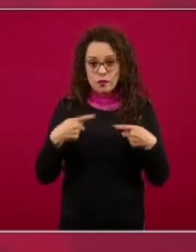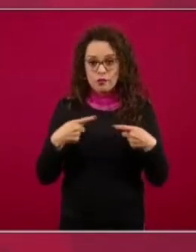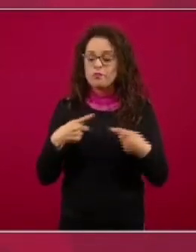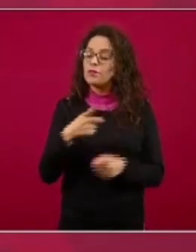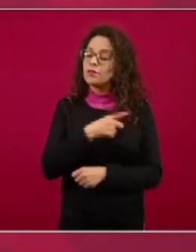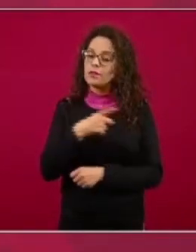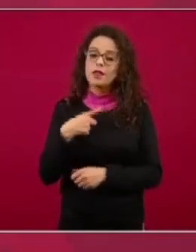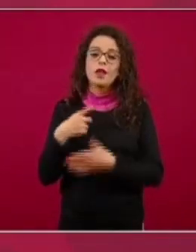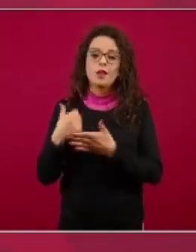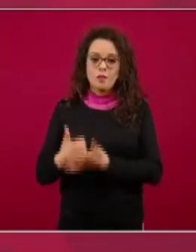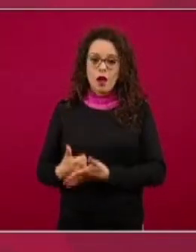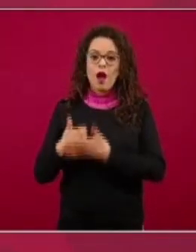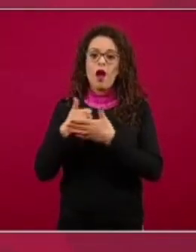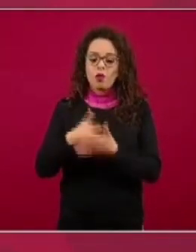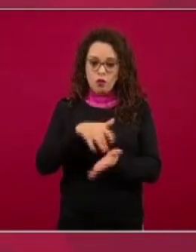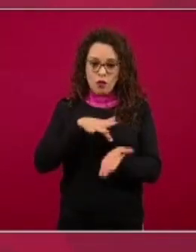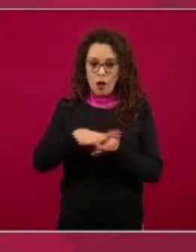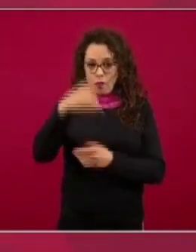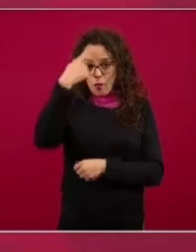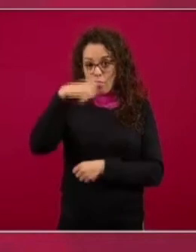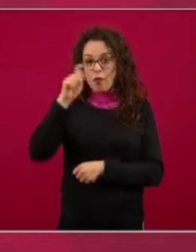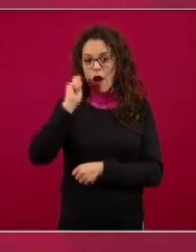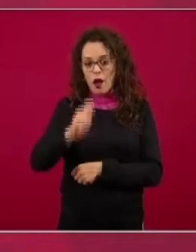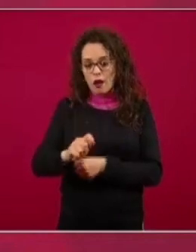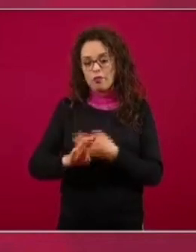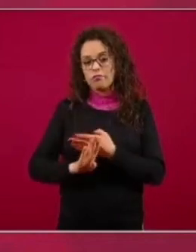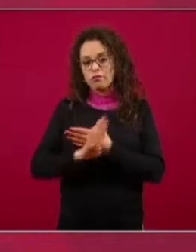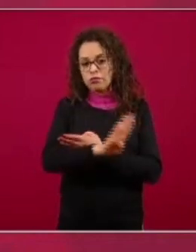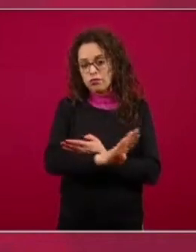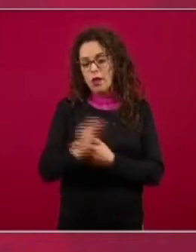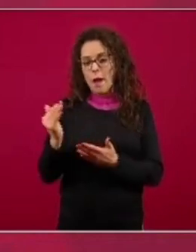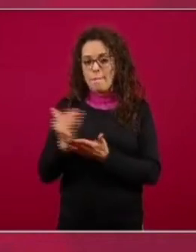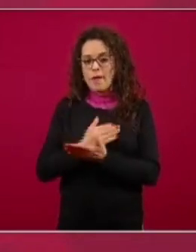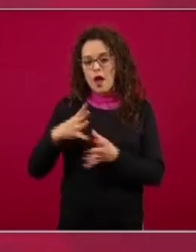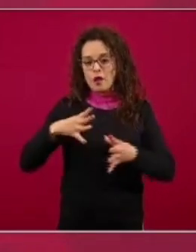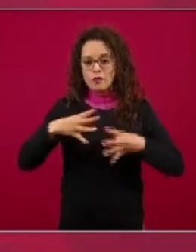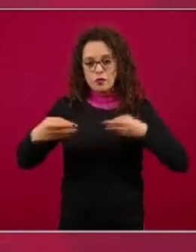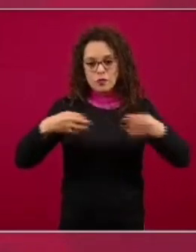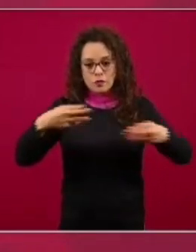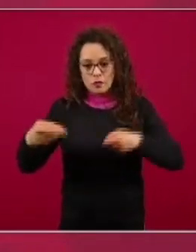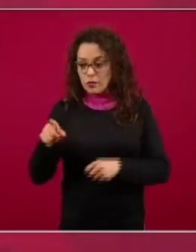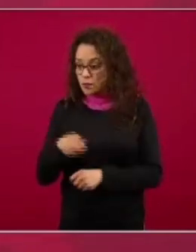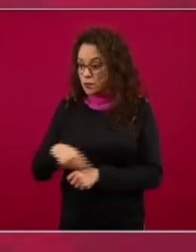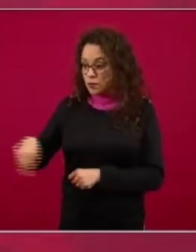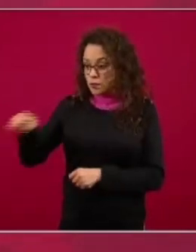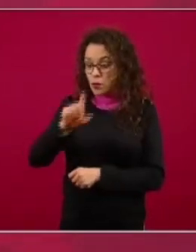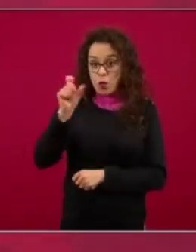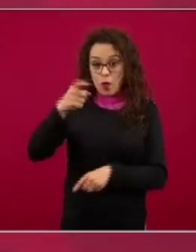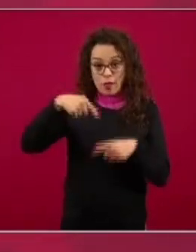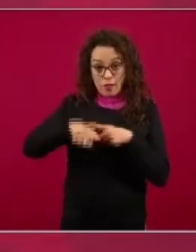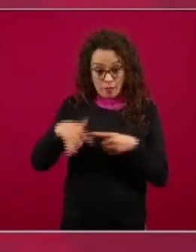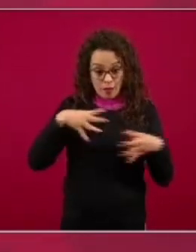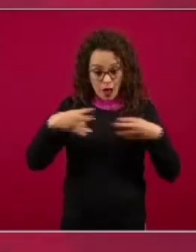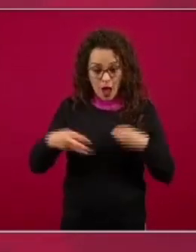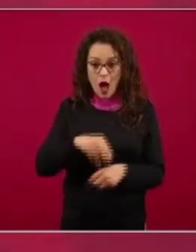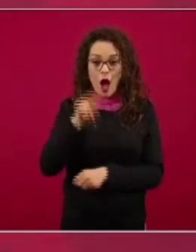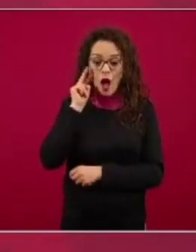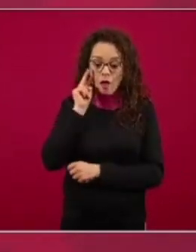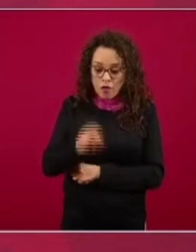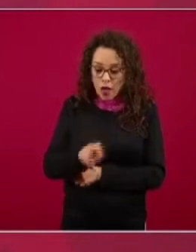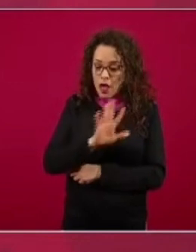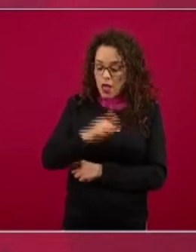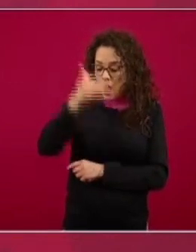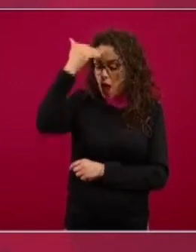para que reduzcamos los contagios ellos están viendo desde el inicio de esta epidemia las